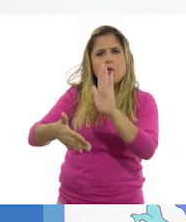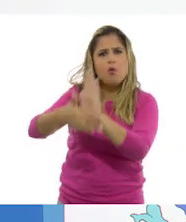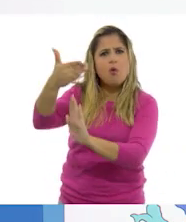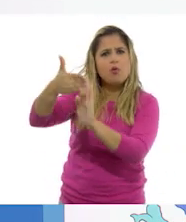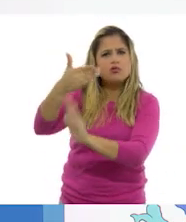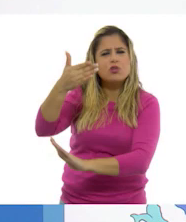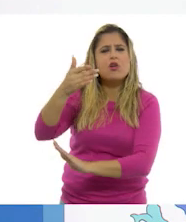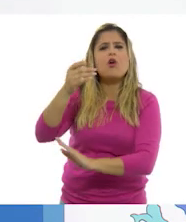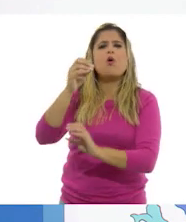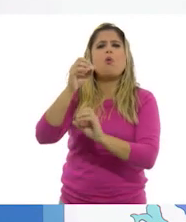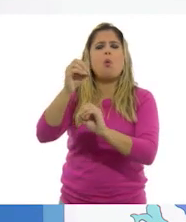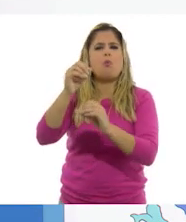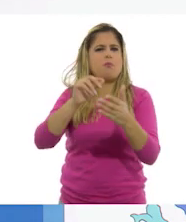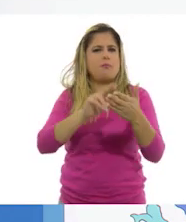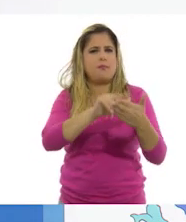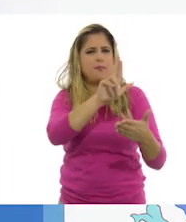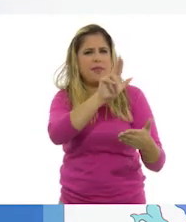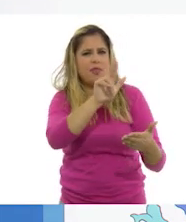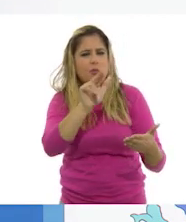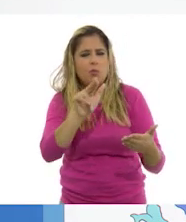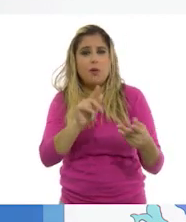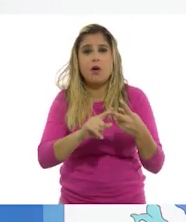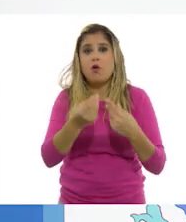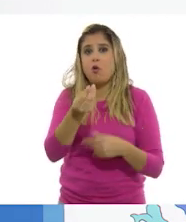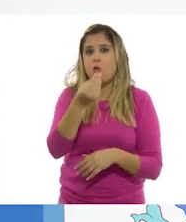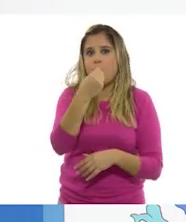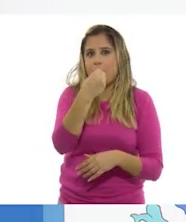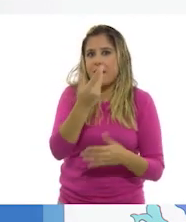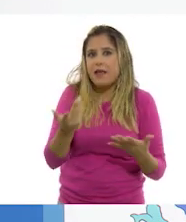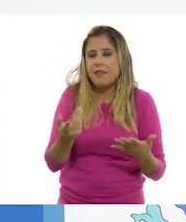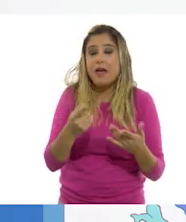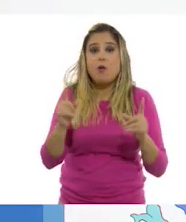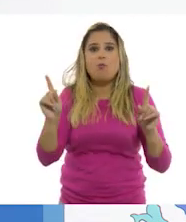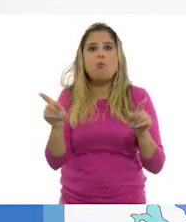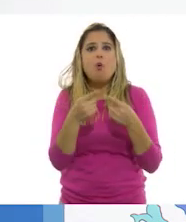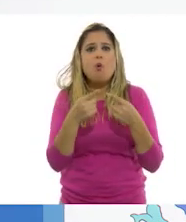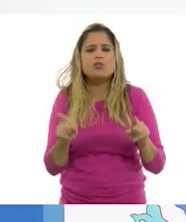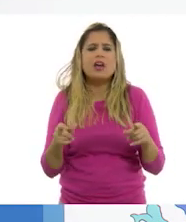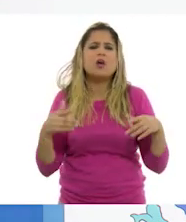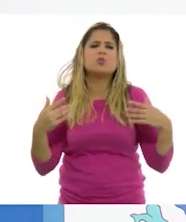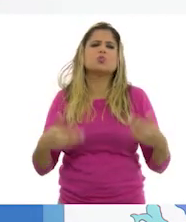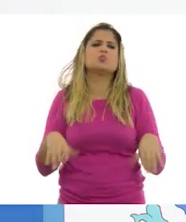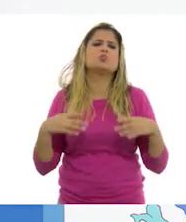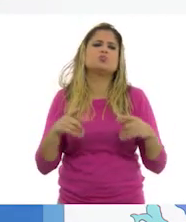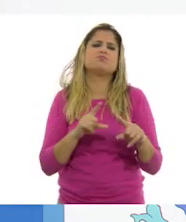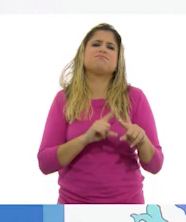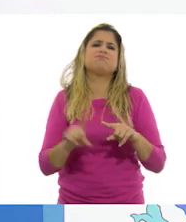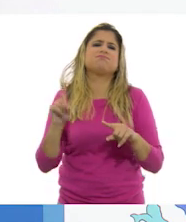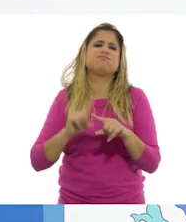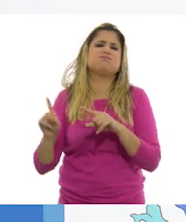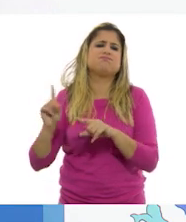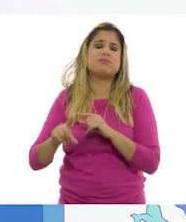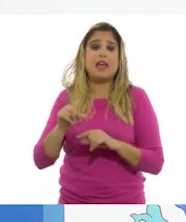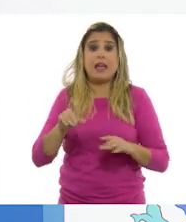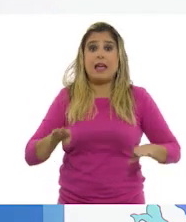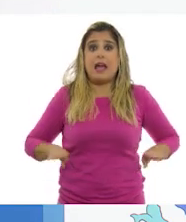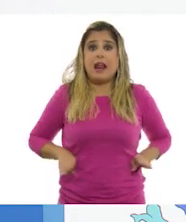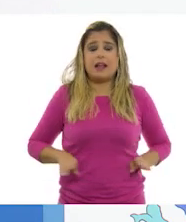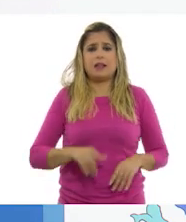como pinturas, comida, música, en fin. Y estas características son